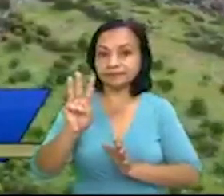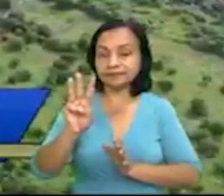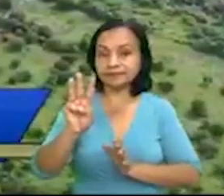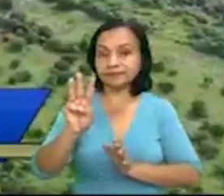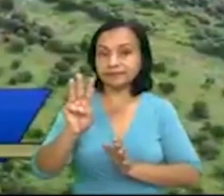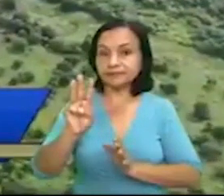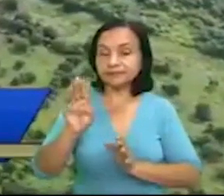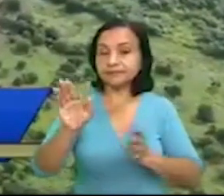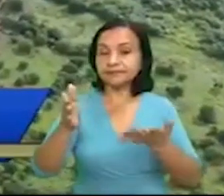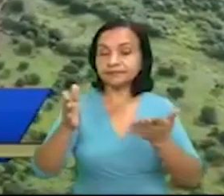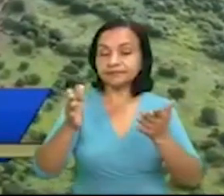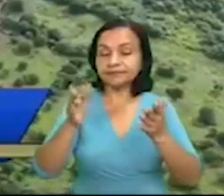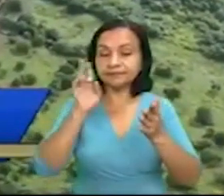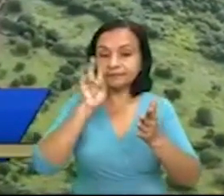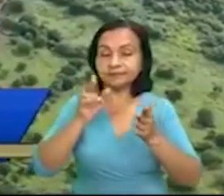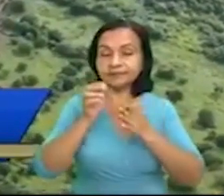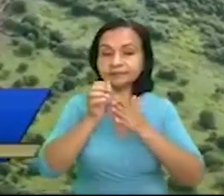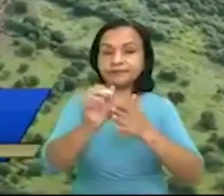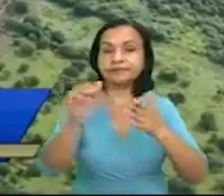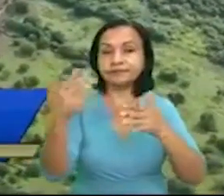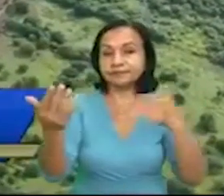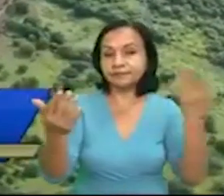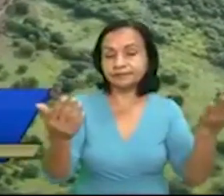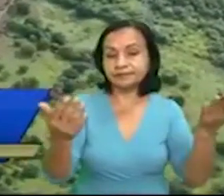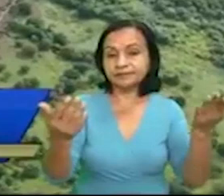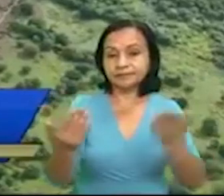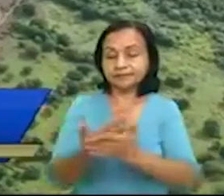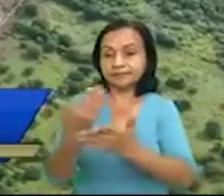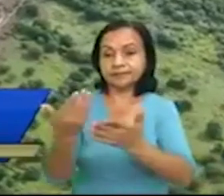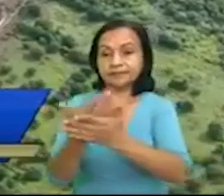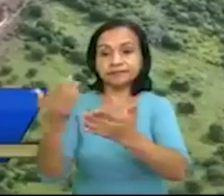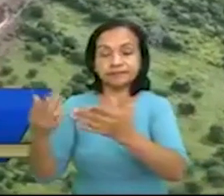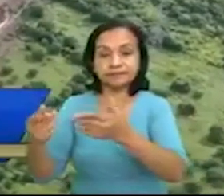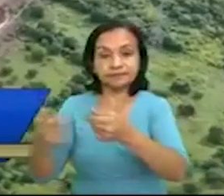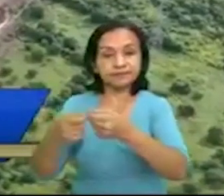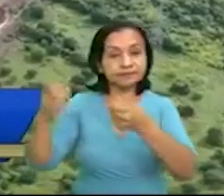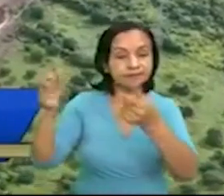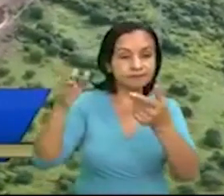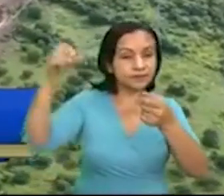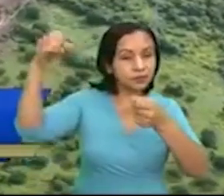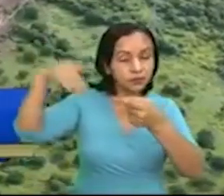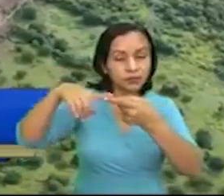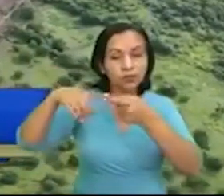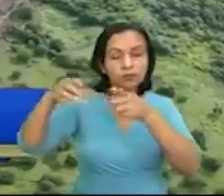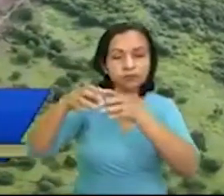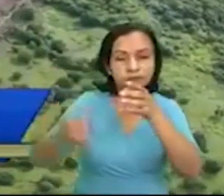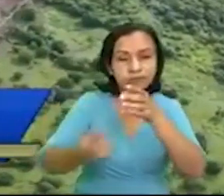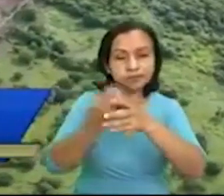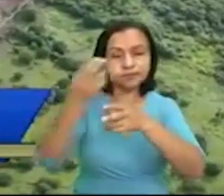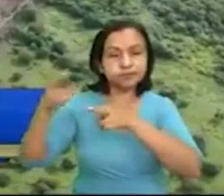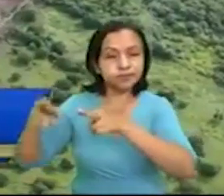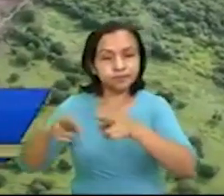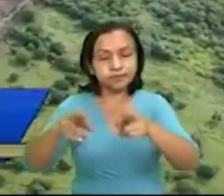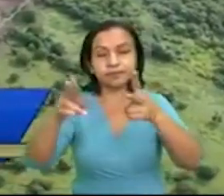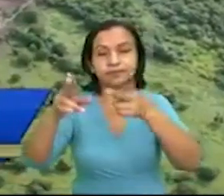que apunta solamente con fuentes renovables, hidroeléctricas, solar, eólicas, geotérmicas